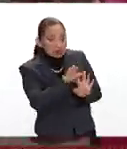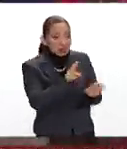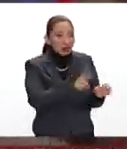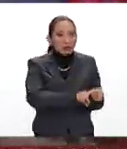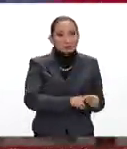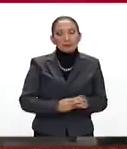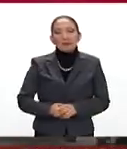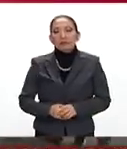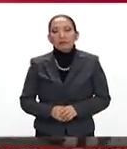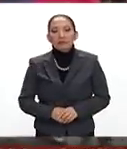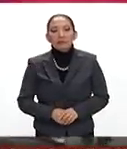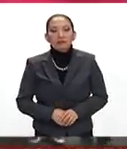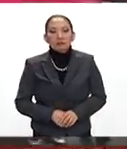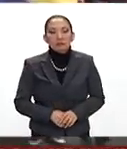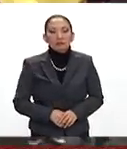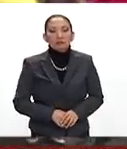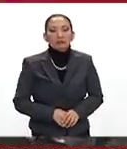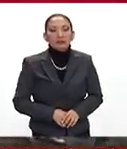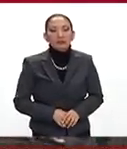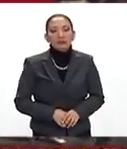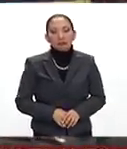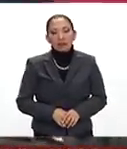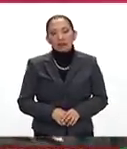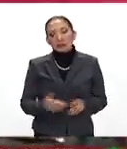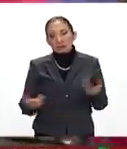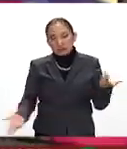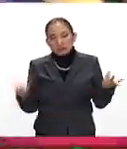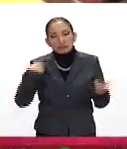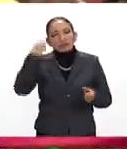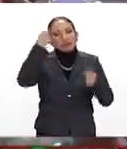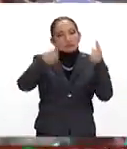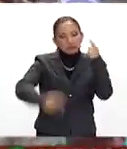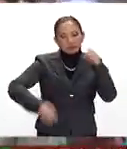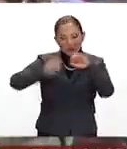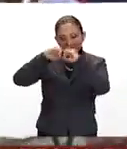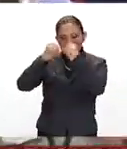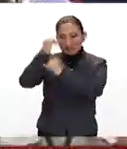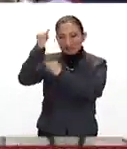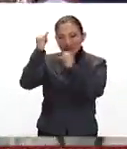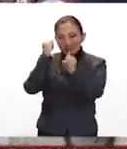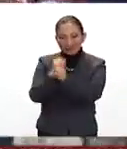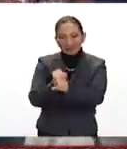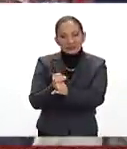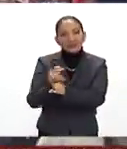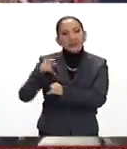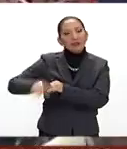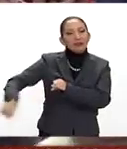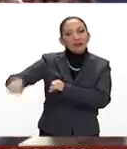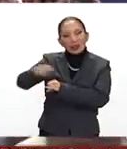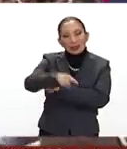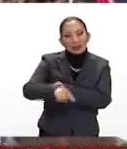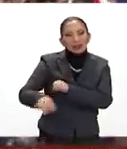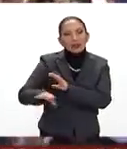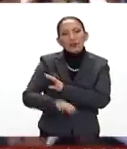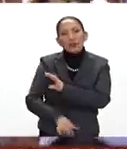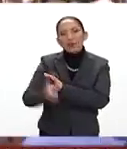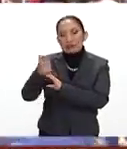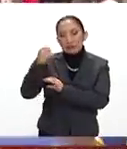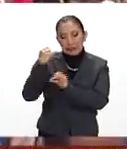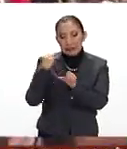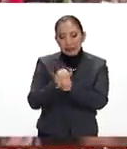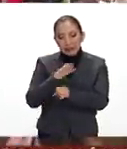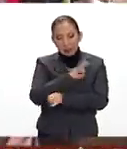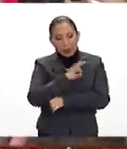normalidad. Según los organismos internacionales, como el Fondo Monetario Internacional, este año